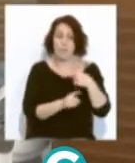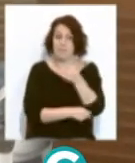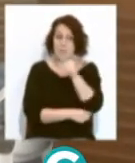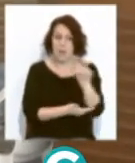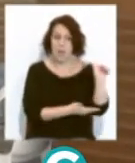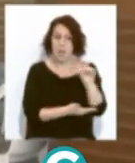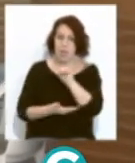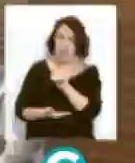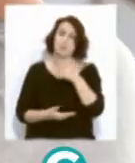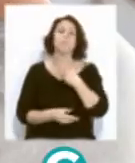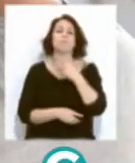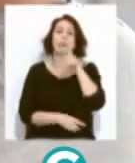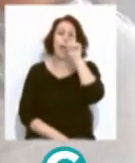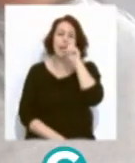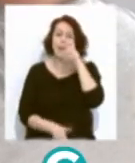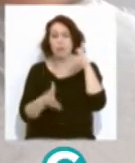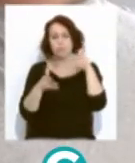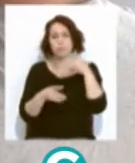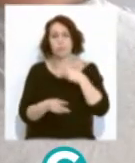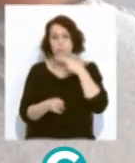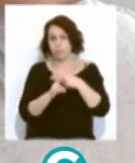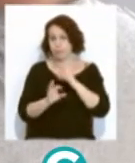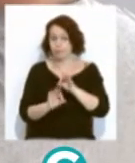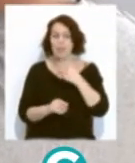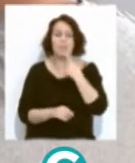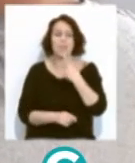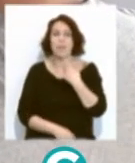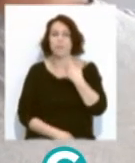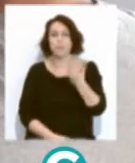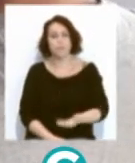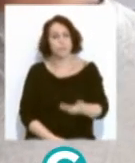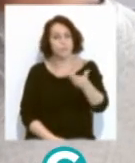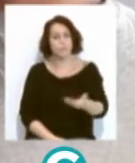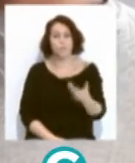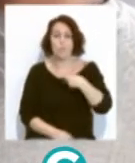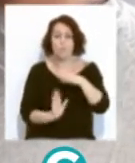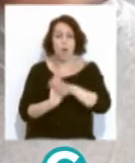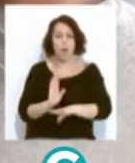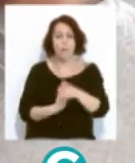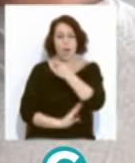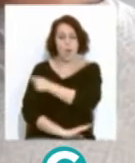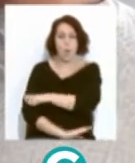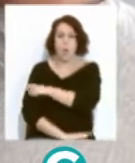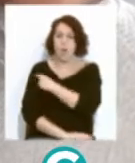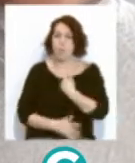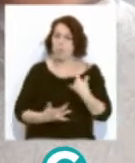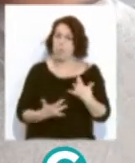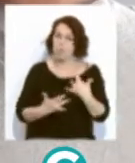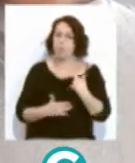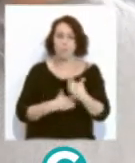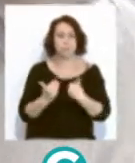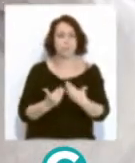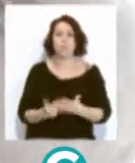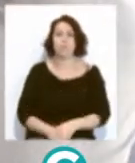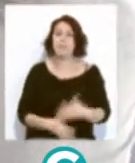semana. El consejero Jesús Aguirre ha señalado la importancia de retomar cuanto antes el programa de vacunación y agilizar el proceso.